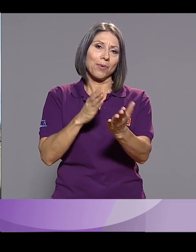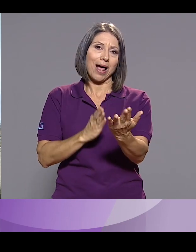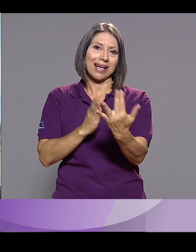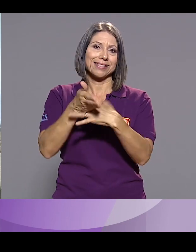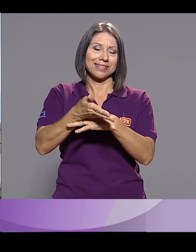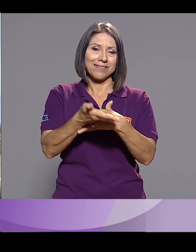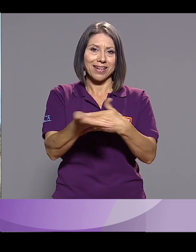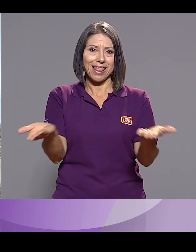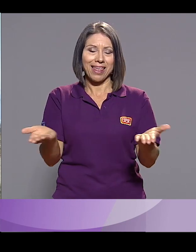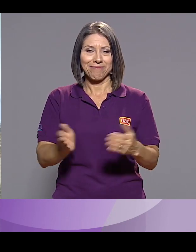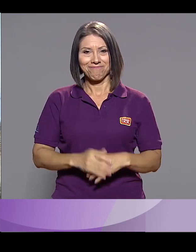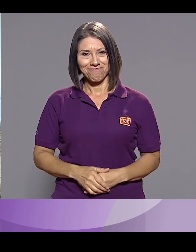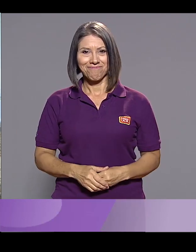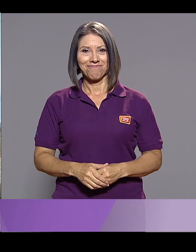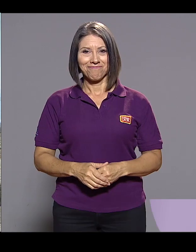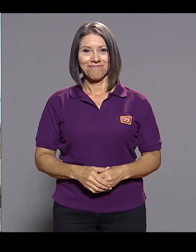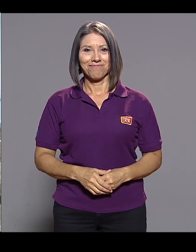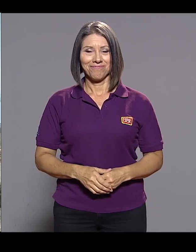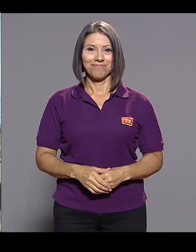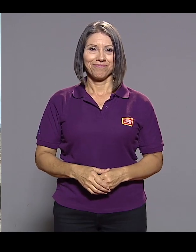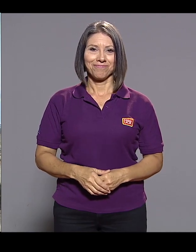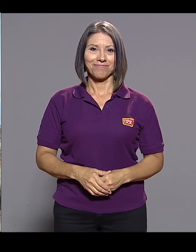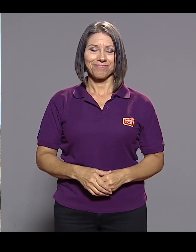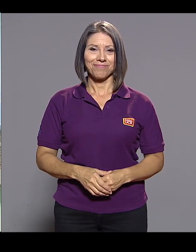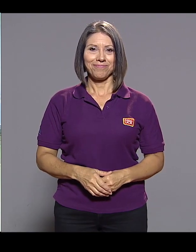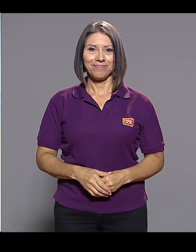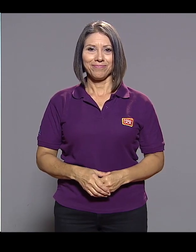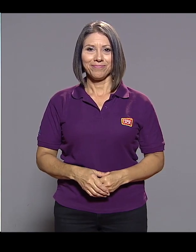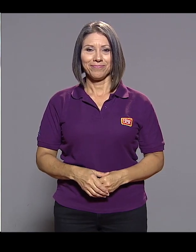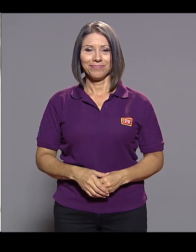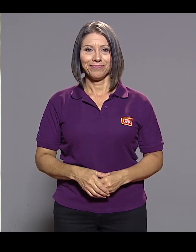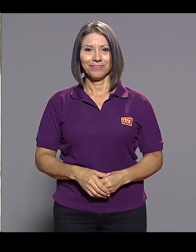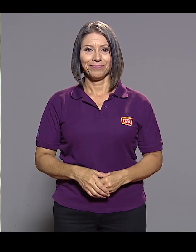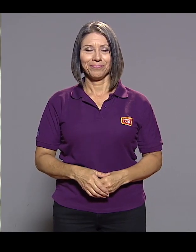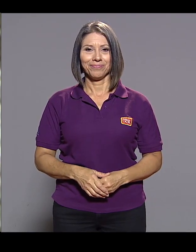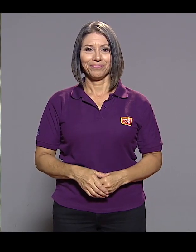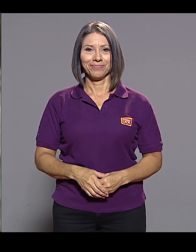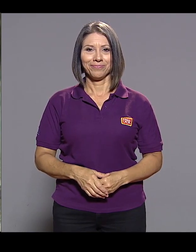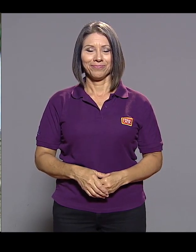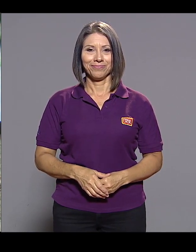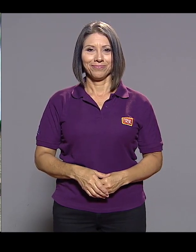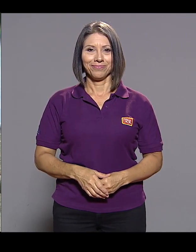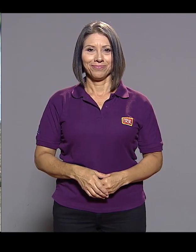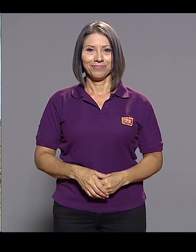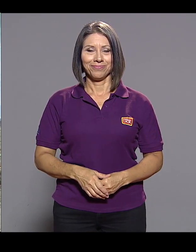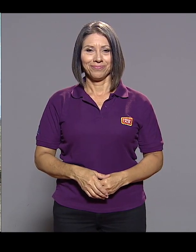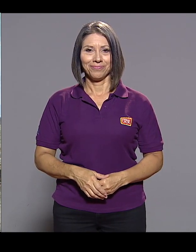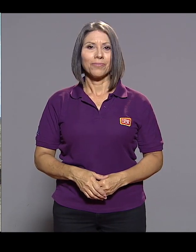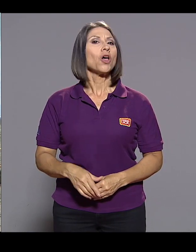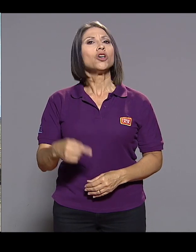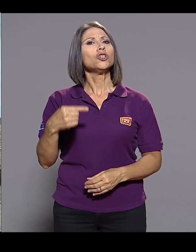en esas cosas ha sido la accesibilidad Yo vine solo de Brasil, ya pasé por varios